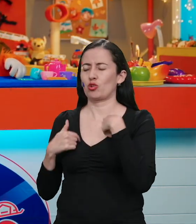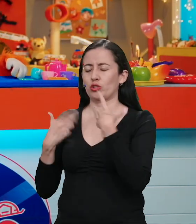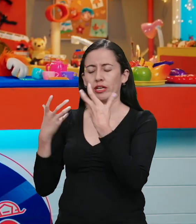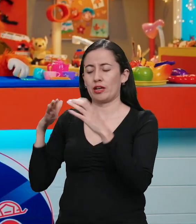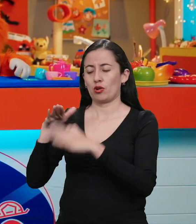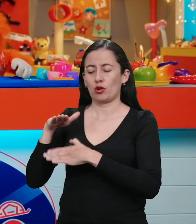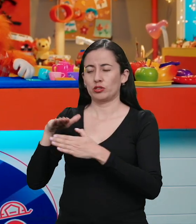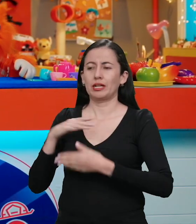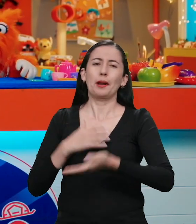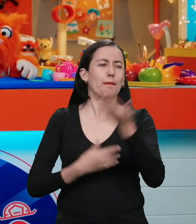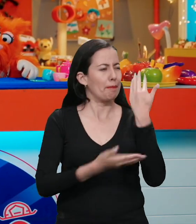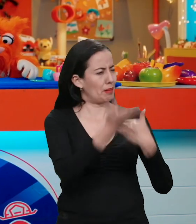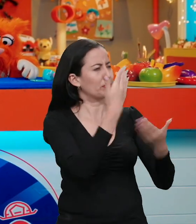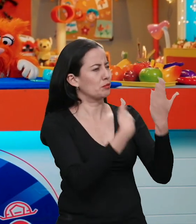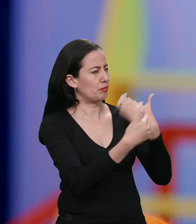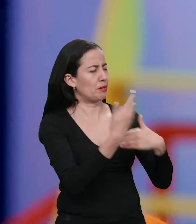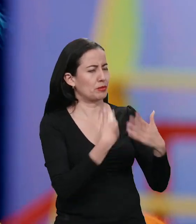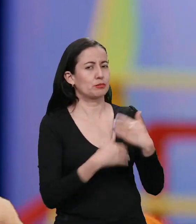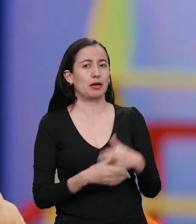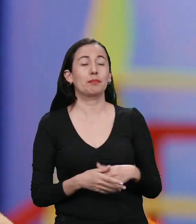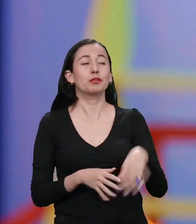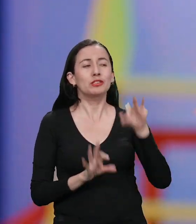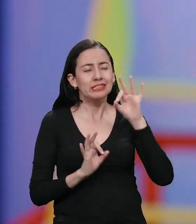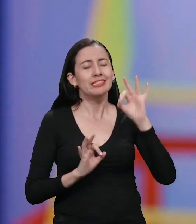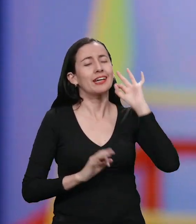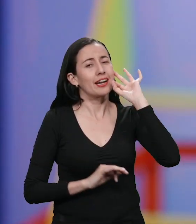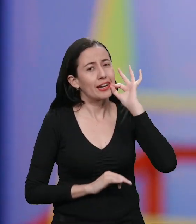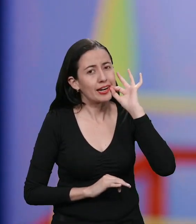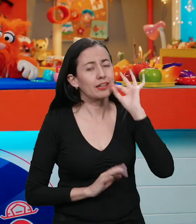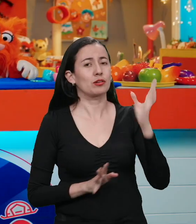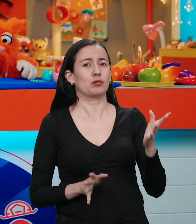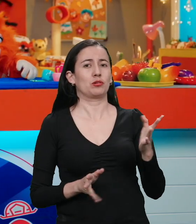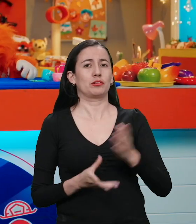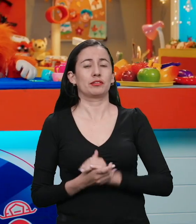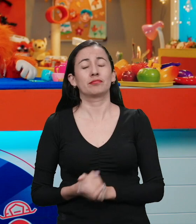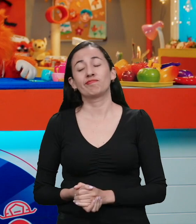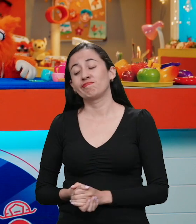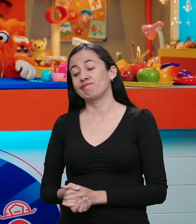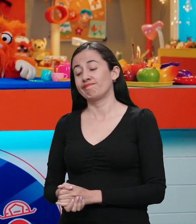cocinar! ¡Ay no! ¡Vamos a cocinar algo nutritivo! ¡Varás que es delicioso!